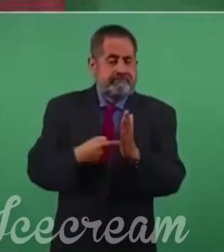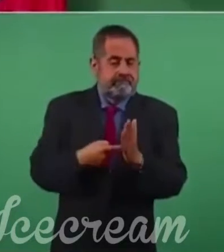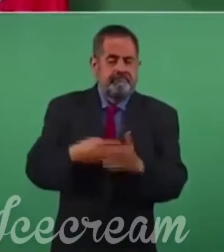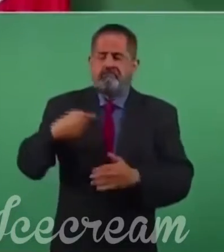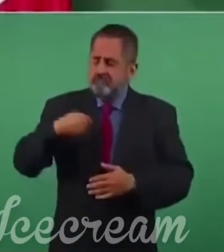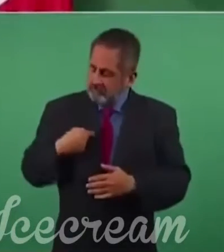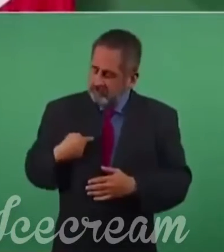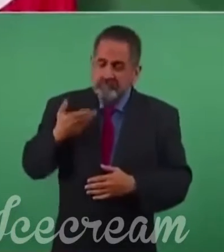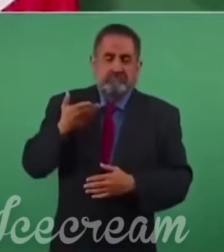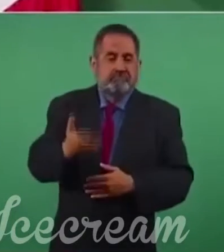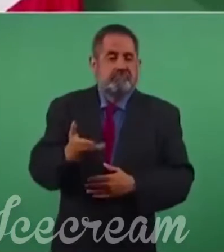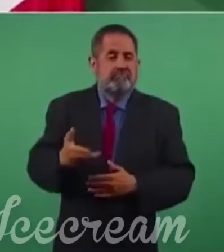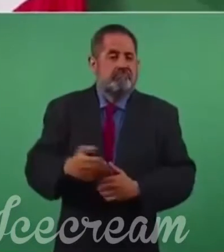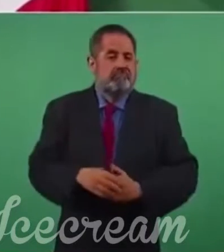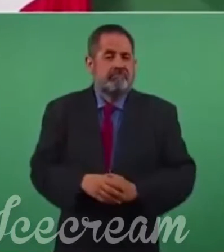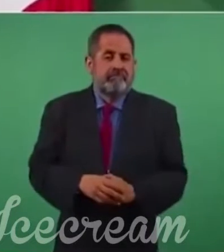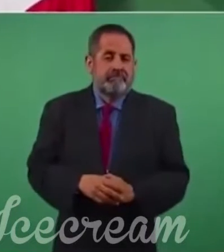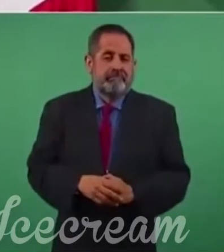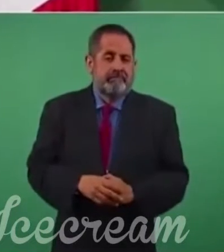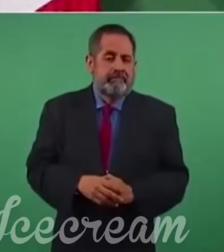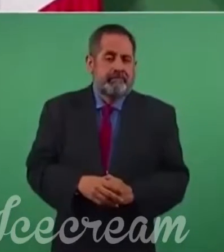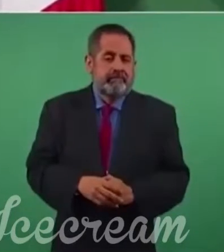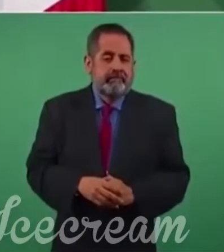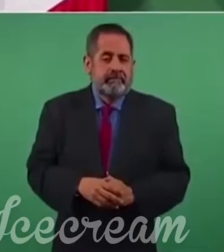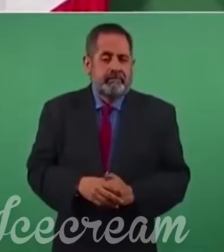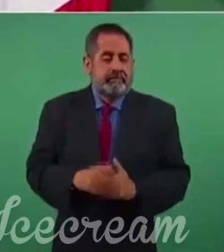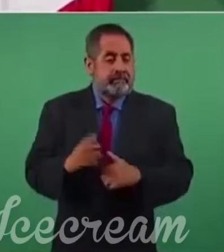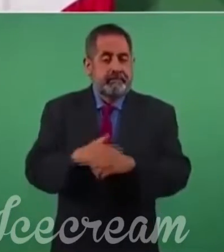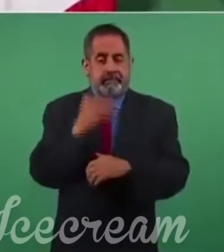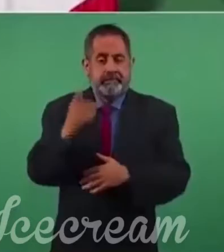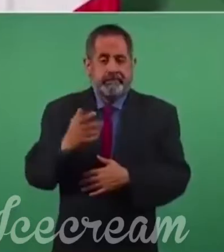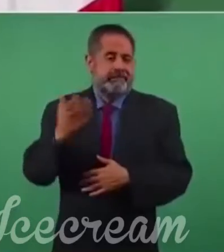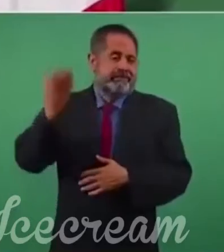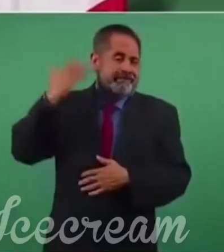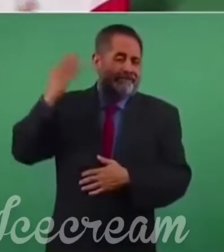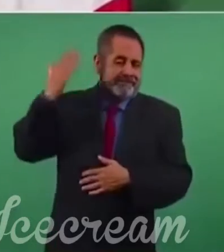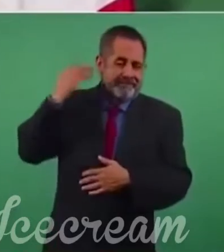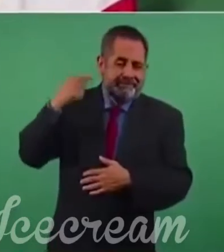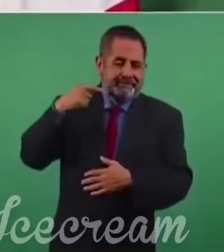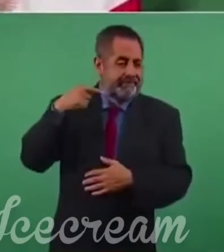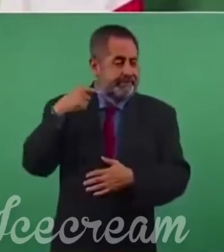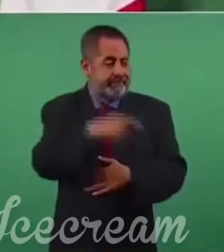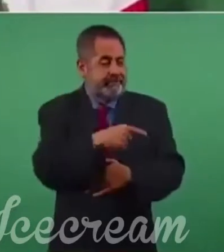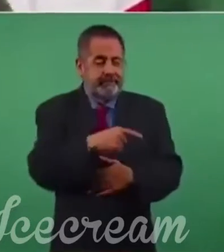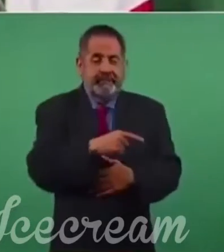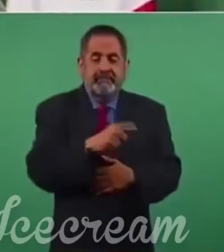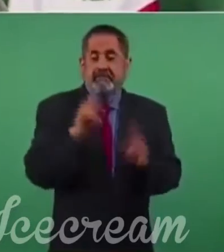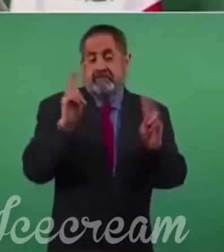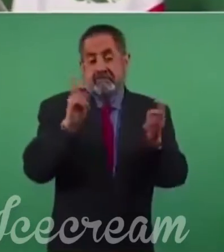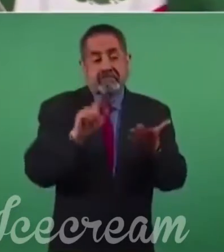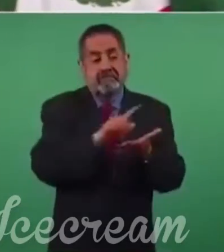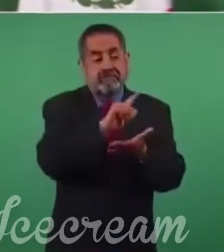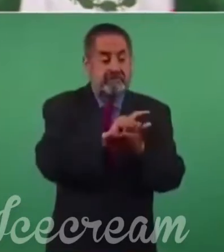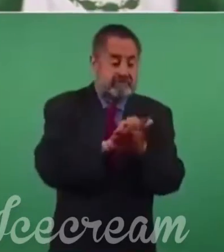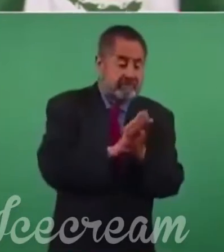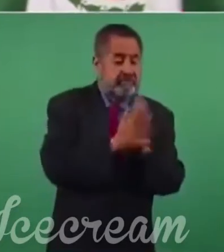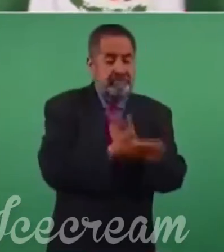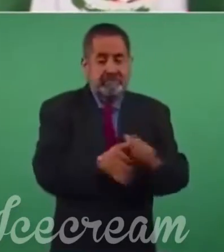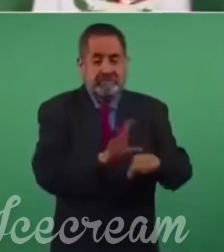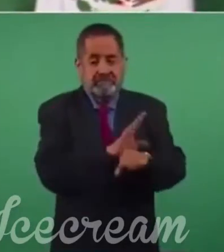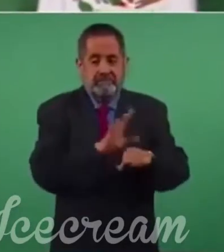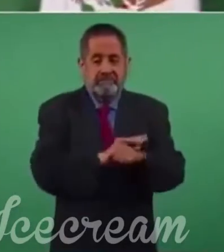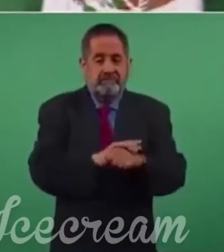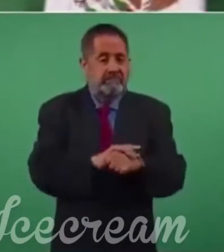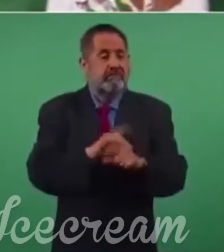porque le dieron preferencia con la reforma energética a los